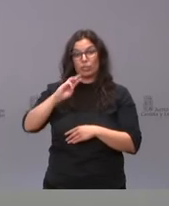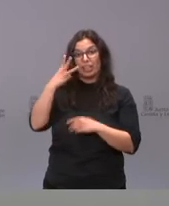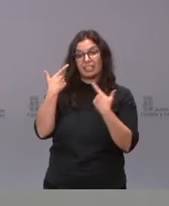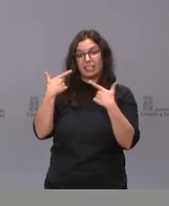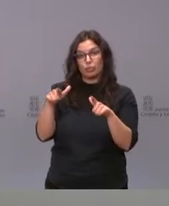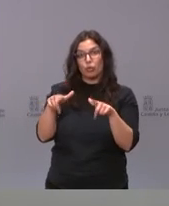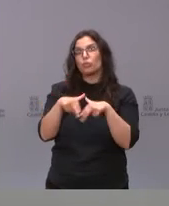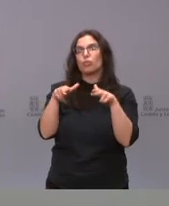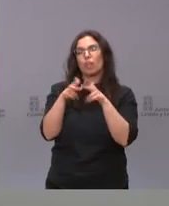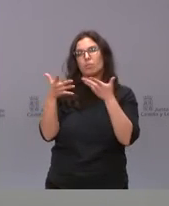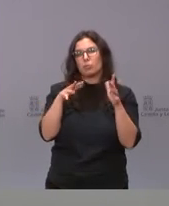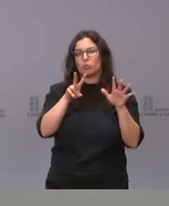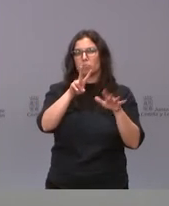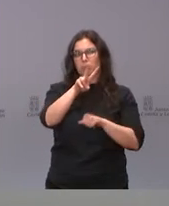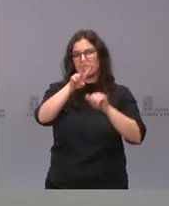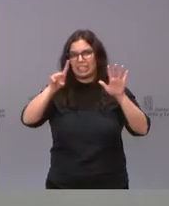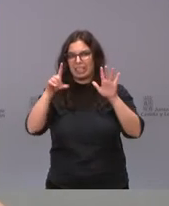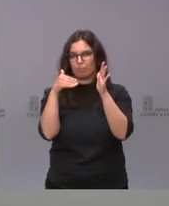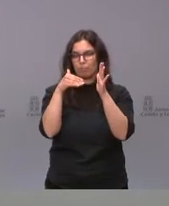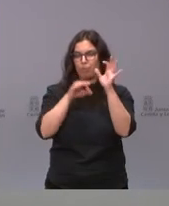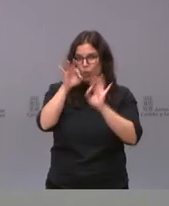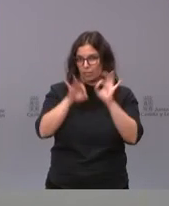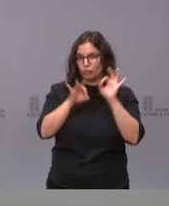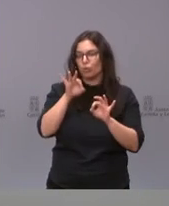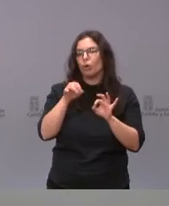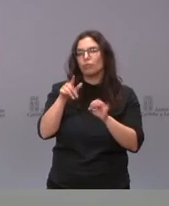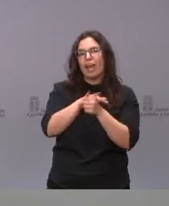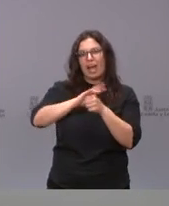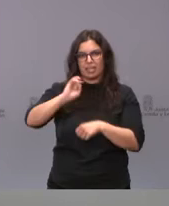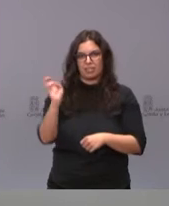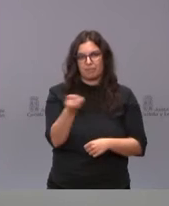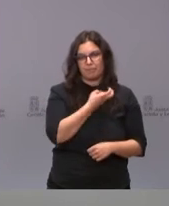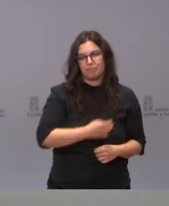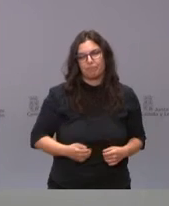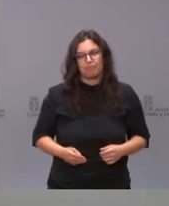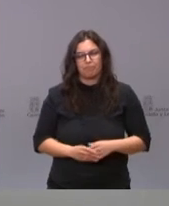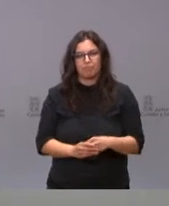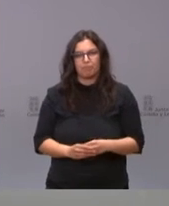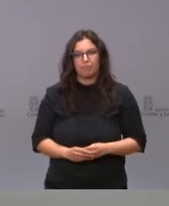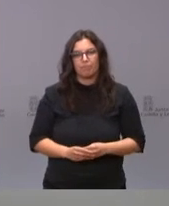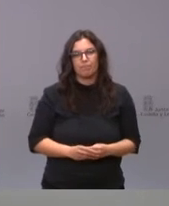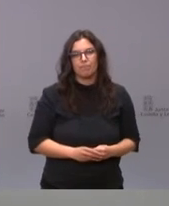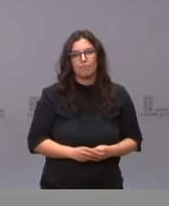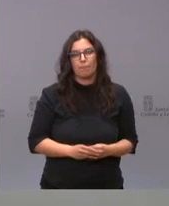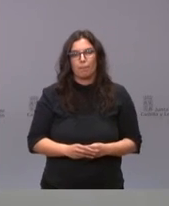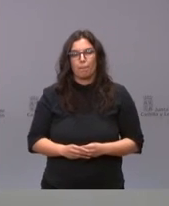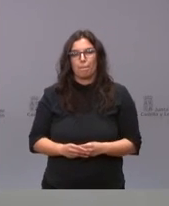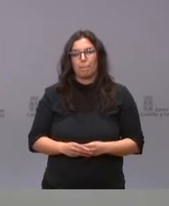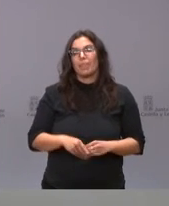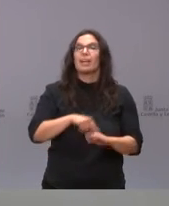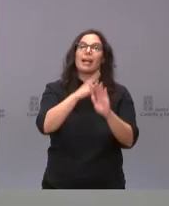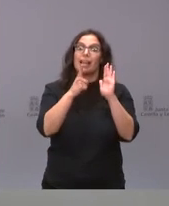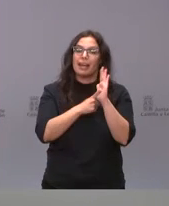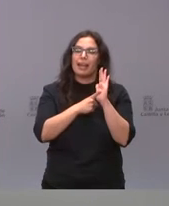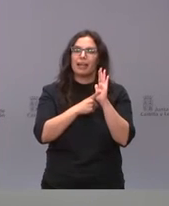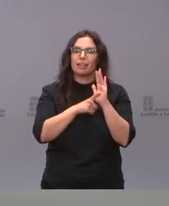social, aproximadamente el 26%, en otras áreas. Las principales claves de esta ley con las que